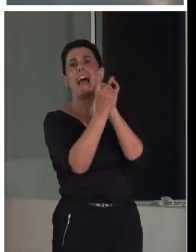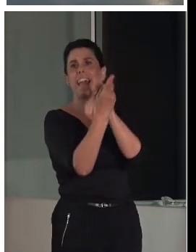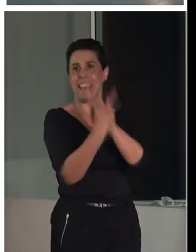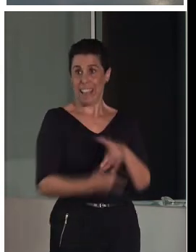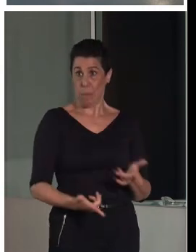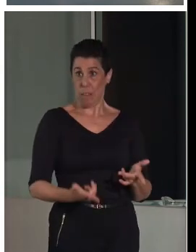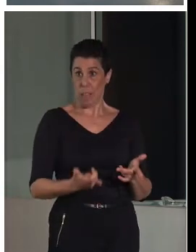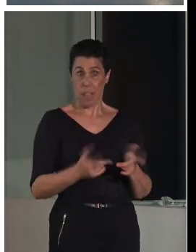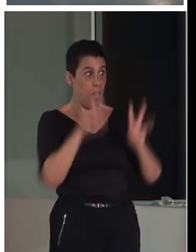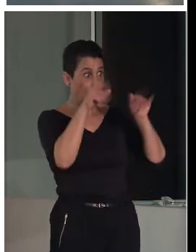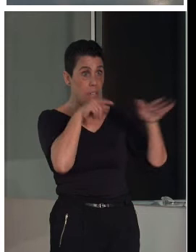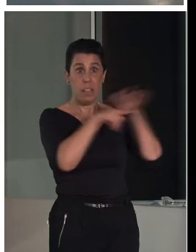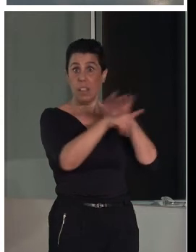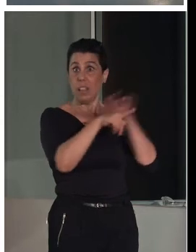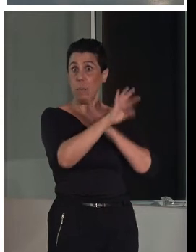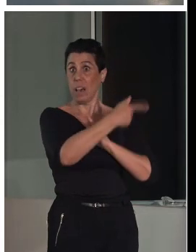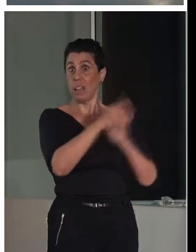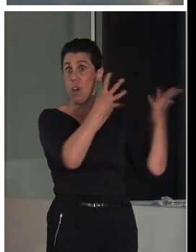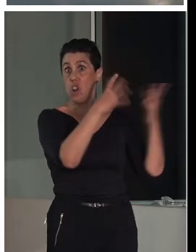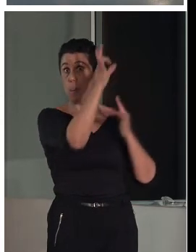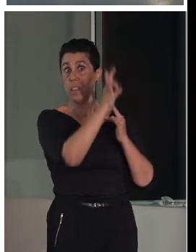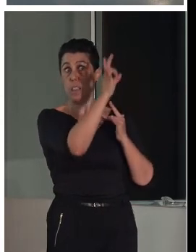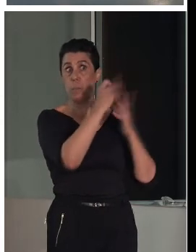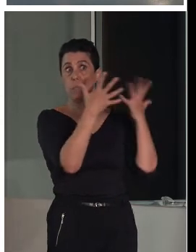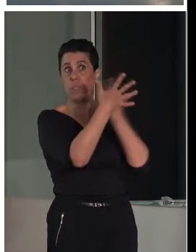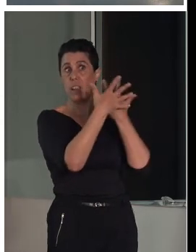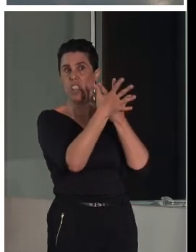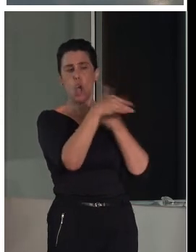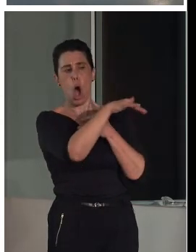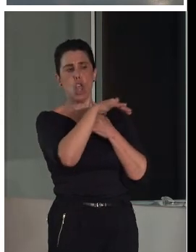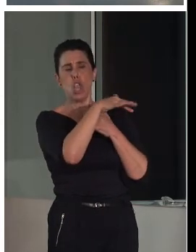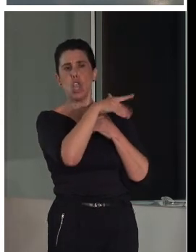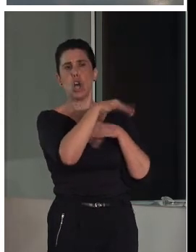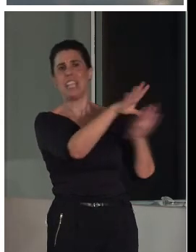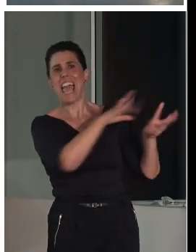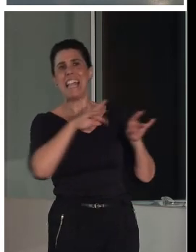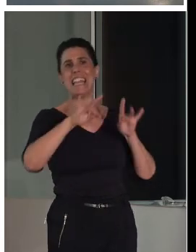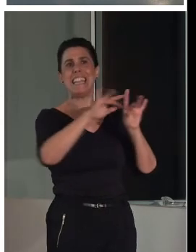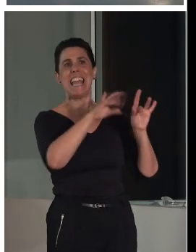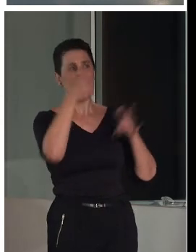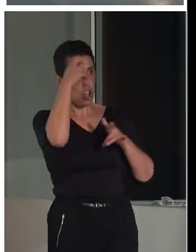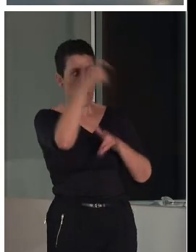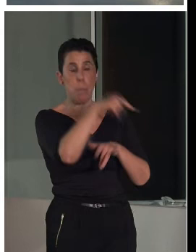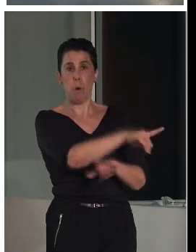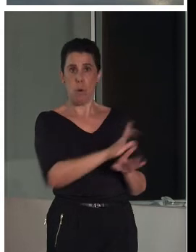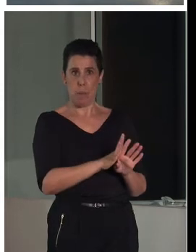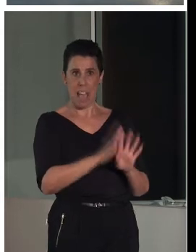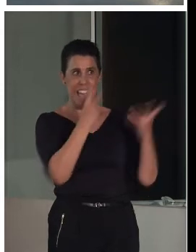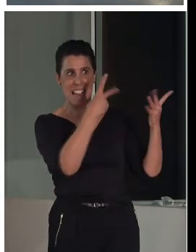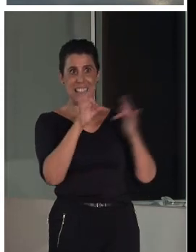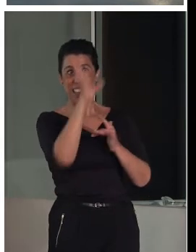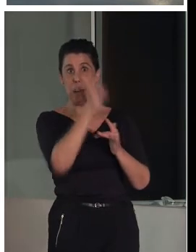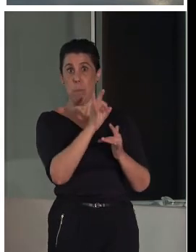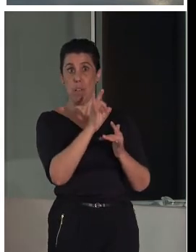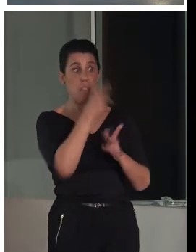gestión? Que el 90% de la mudéjar está en ámbito rural. El 75% de ese ámbito rural son localidades de menos de